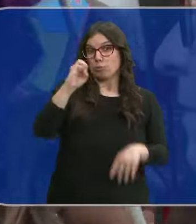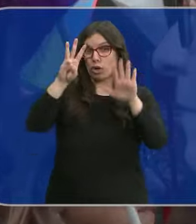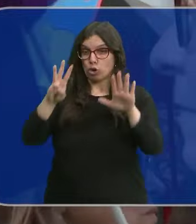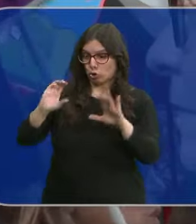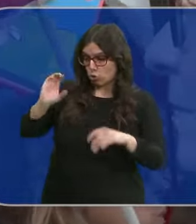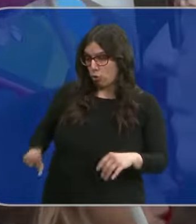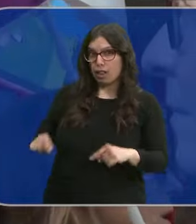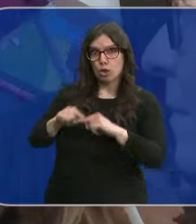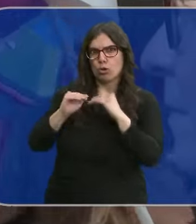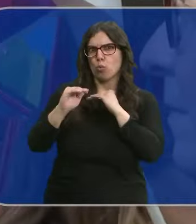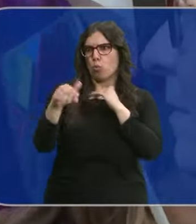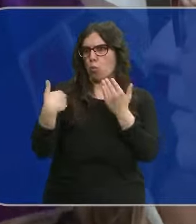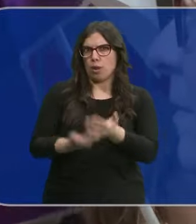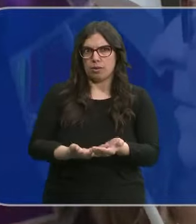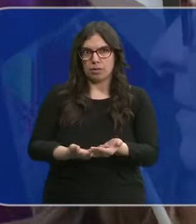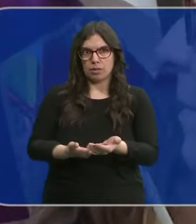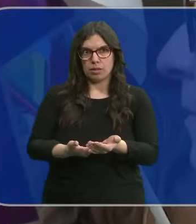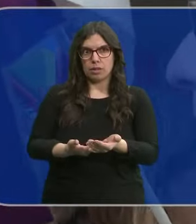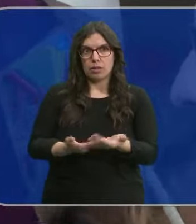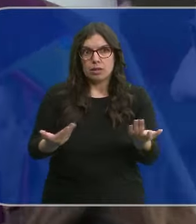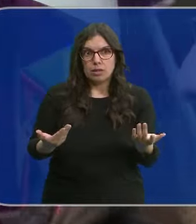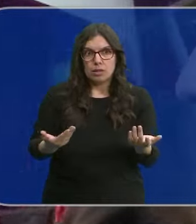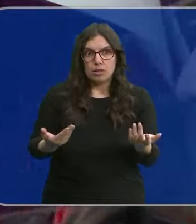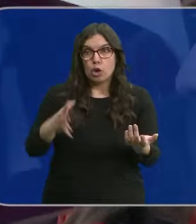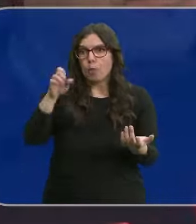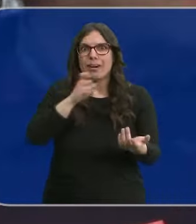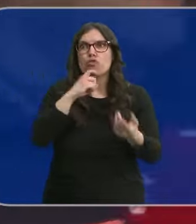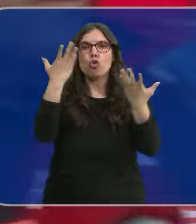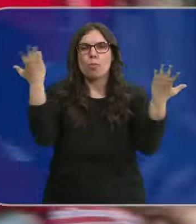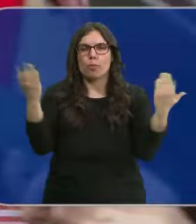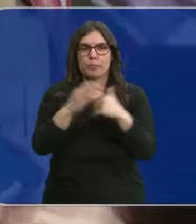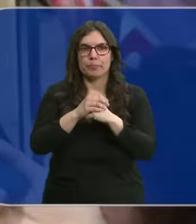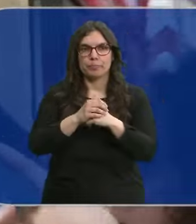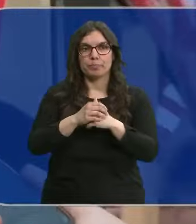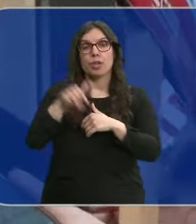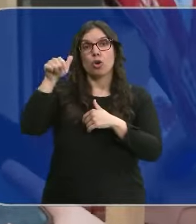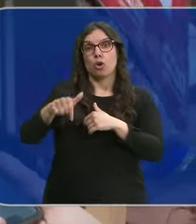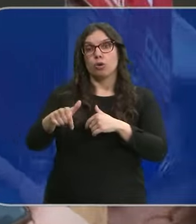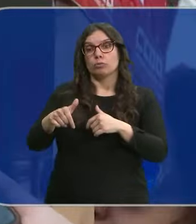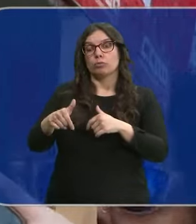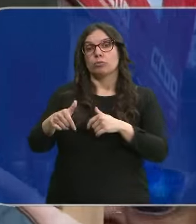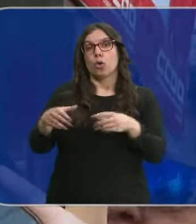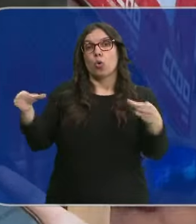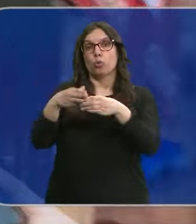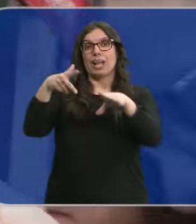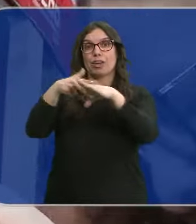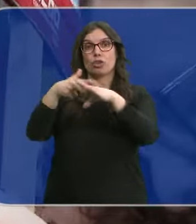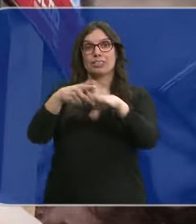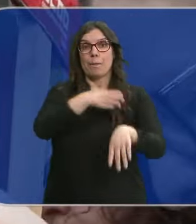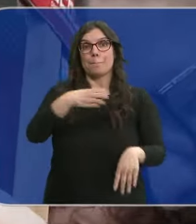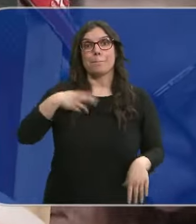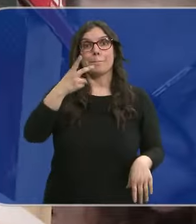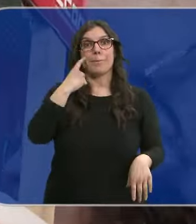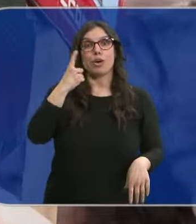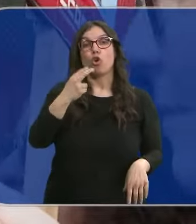y a ver a día de hoy quién compra cosas con sueldos de 2008. Hoy están celebrando la Junta de Cionistas del Banco de Santander donde